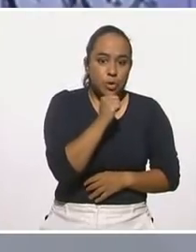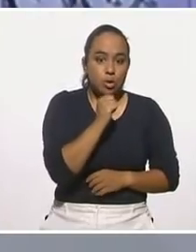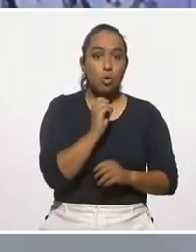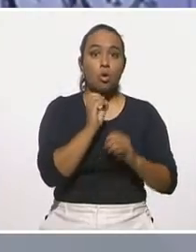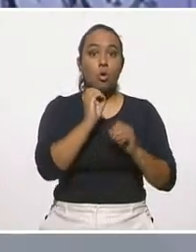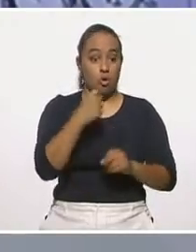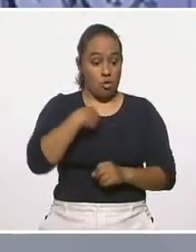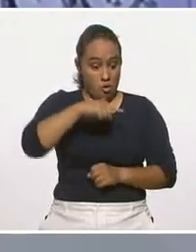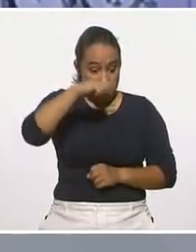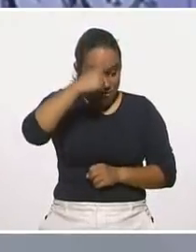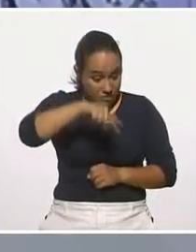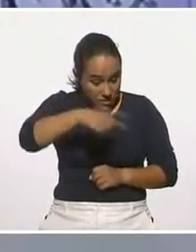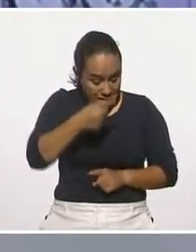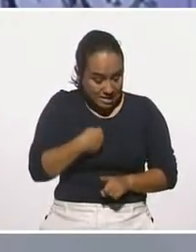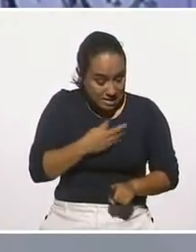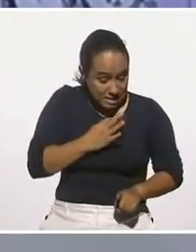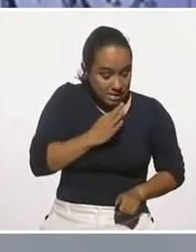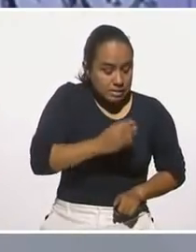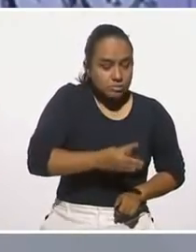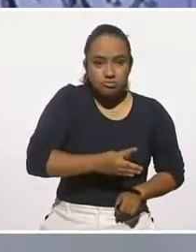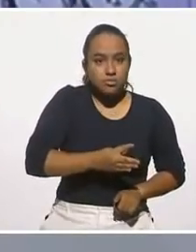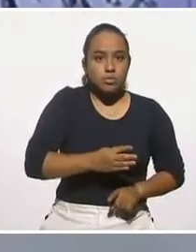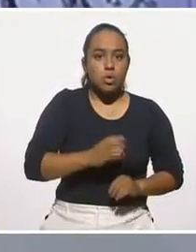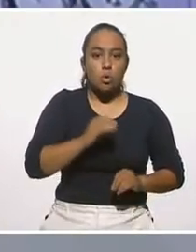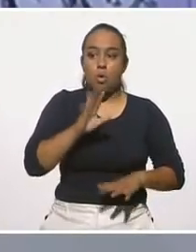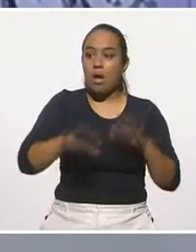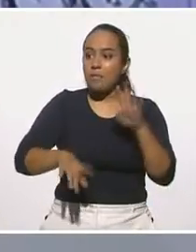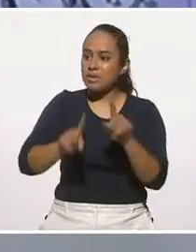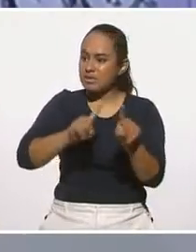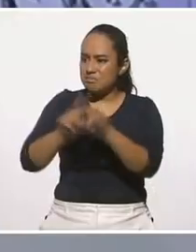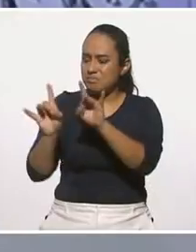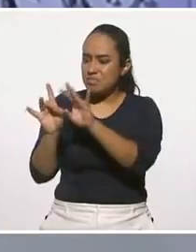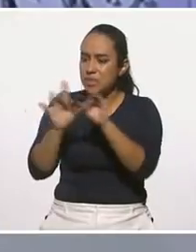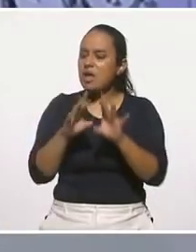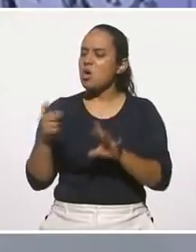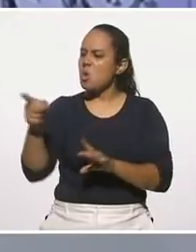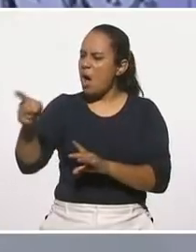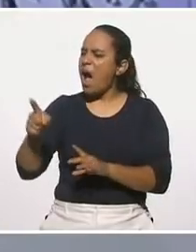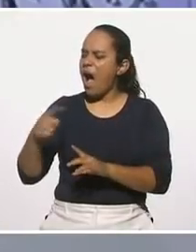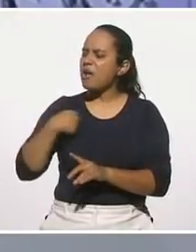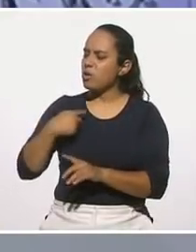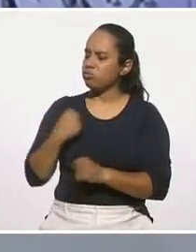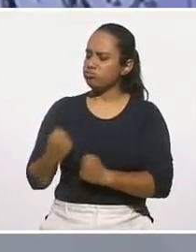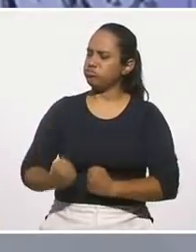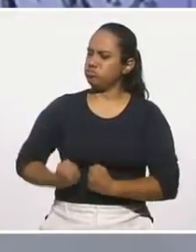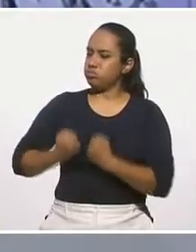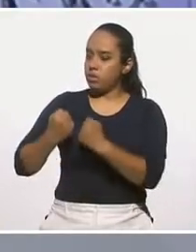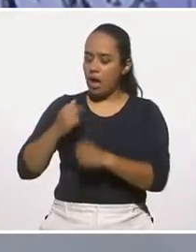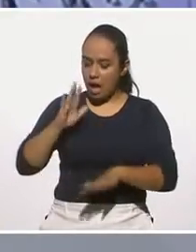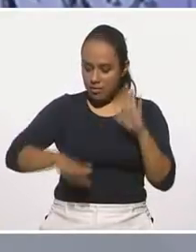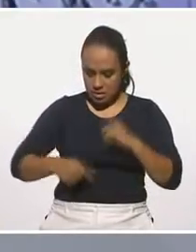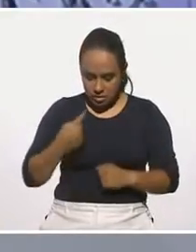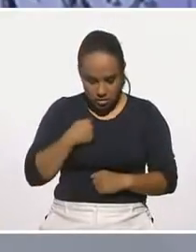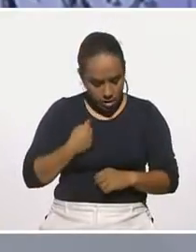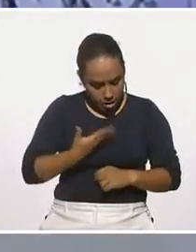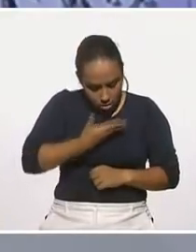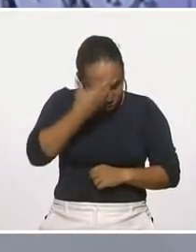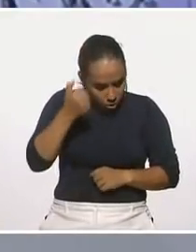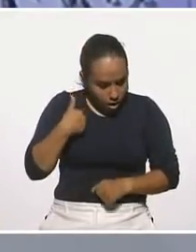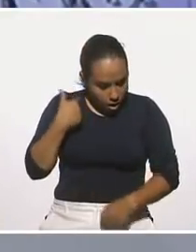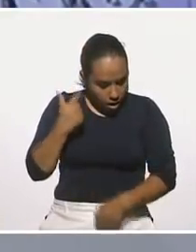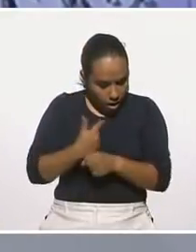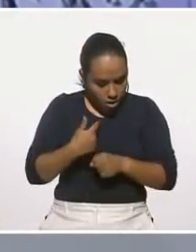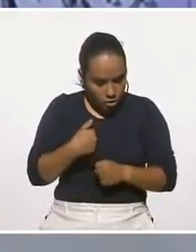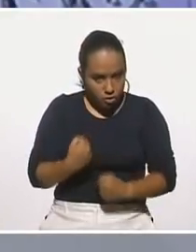resilientes y ante otras adversidades mostrar una fortaleza que a veces desconocemos hasta de nosotros mismos.